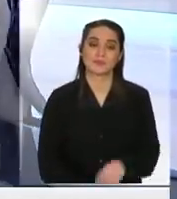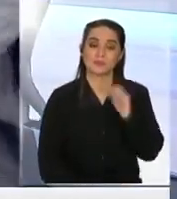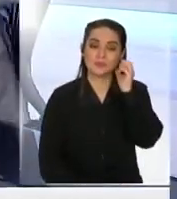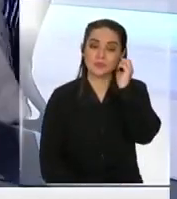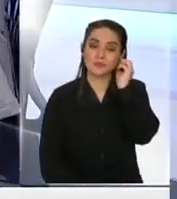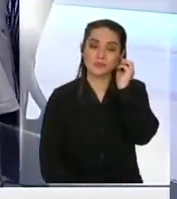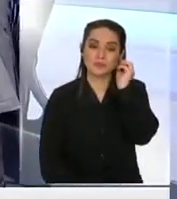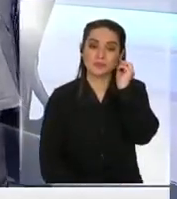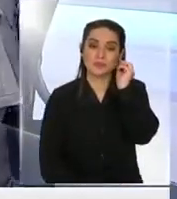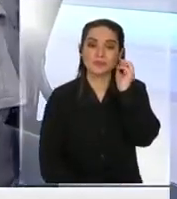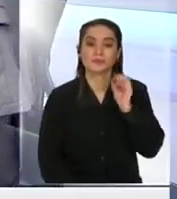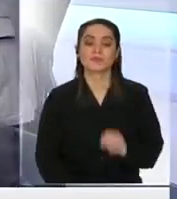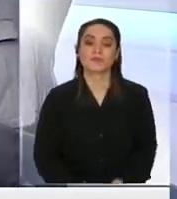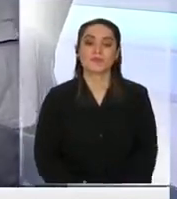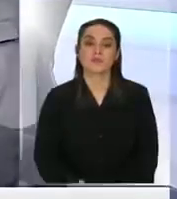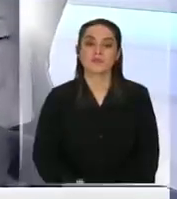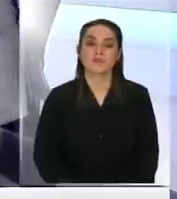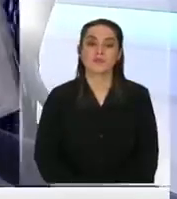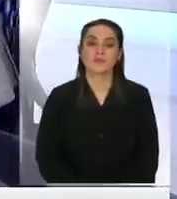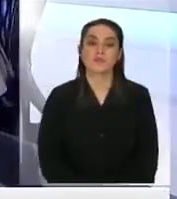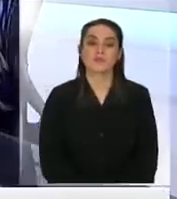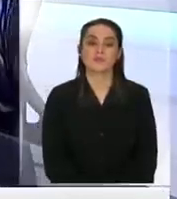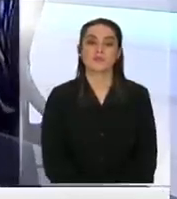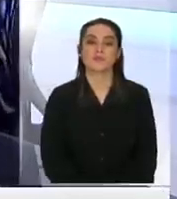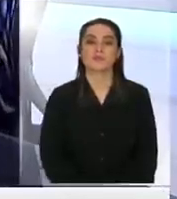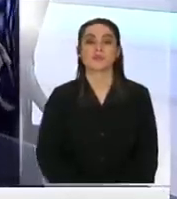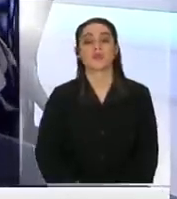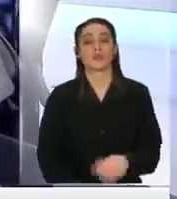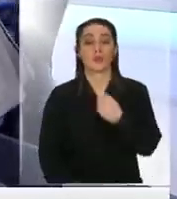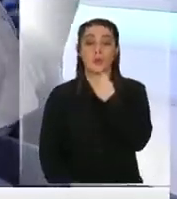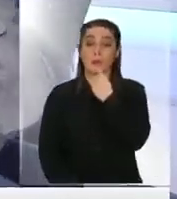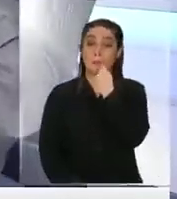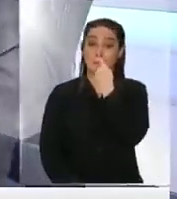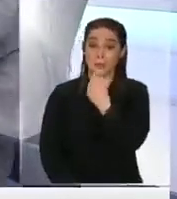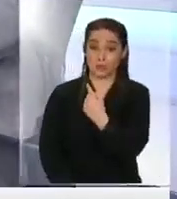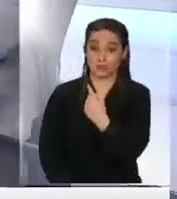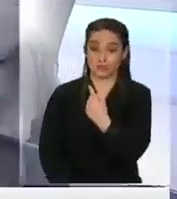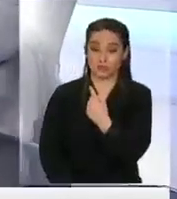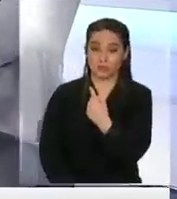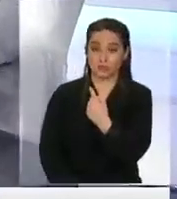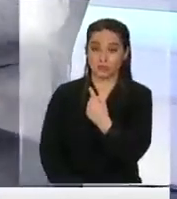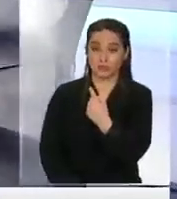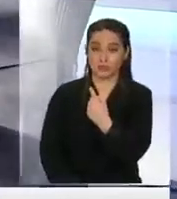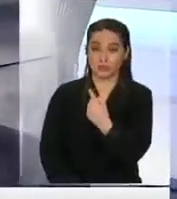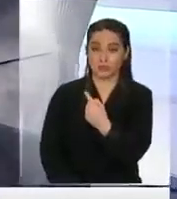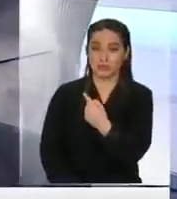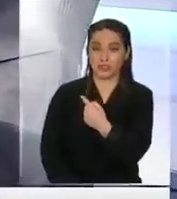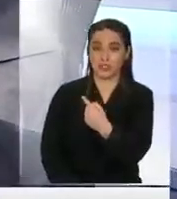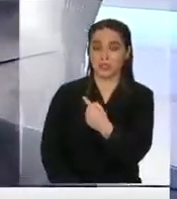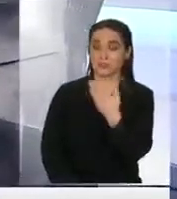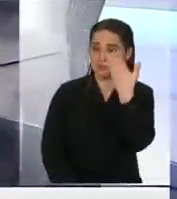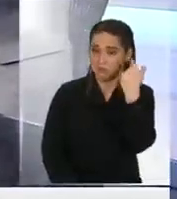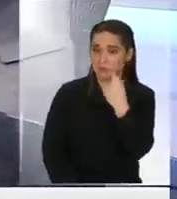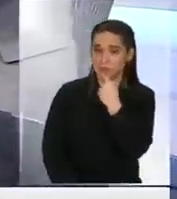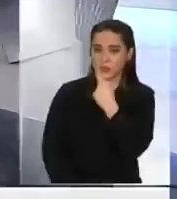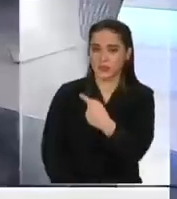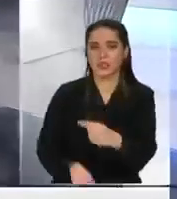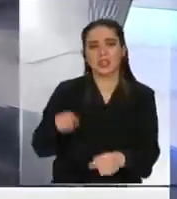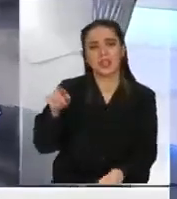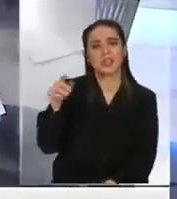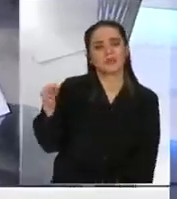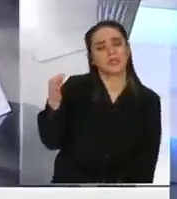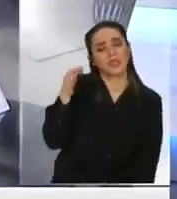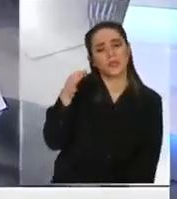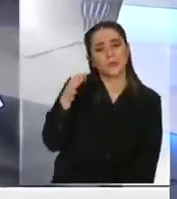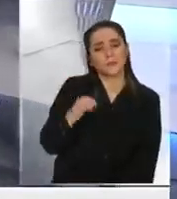por eso te lo planteaba por eso te lo planteaba el otro día se lo pregunté a ella de hecho y me decía que sin ser sin